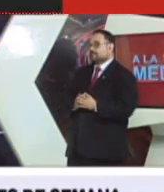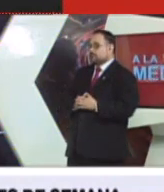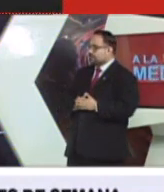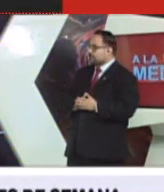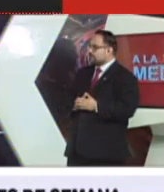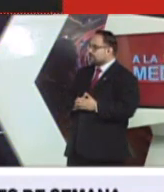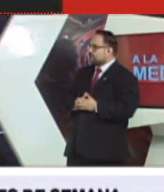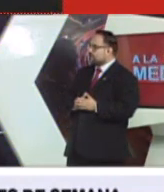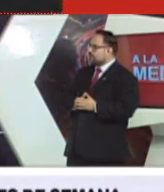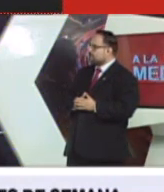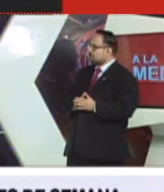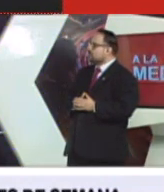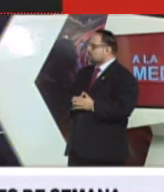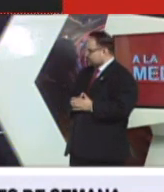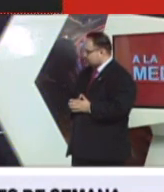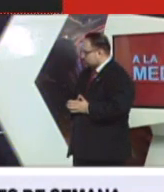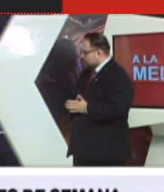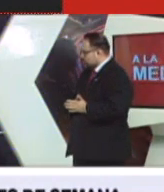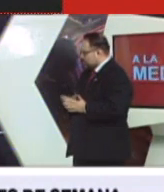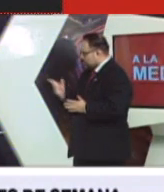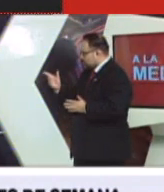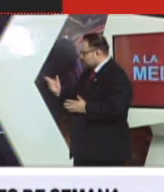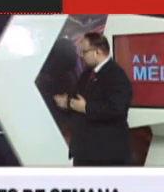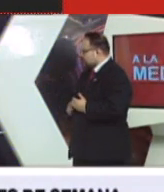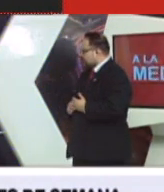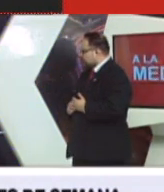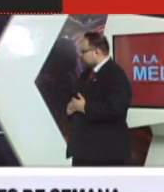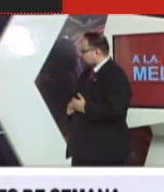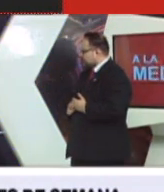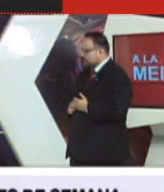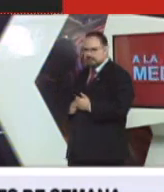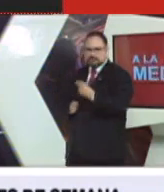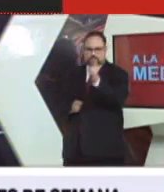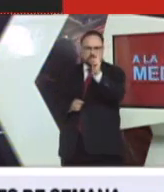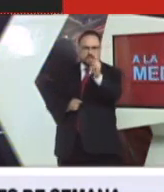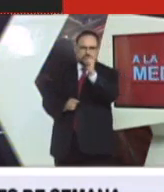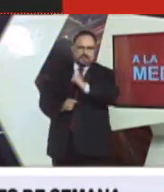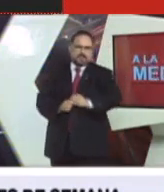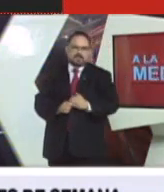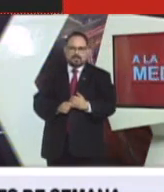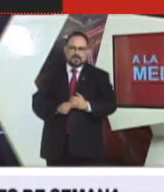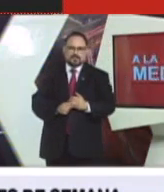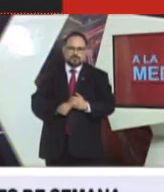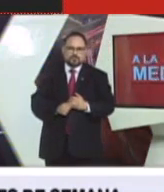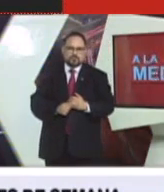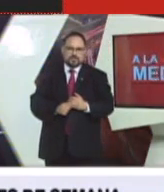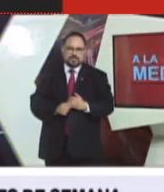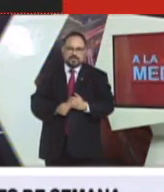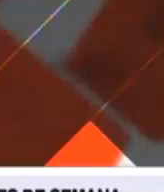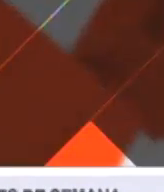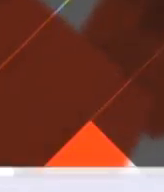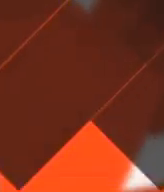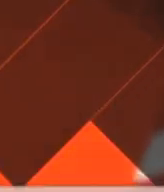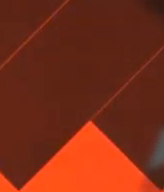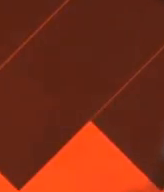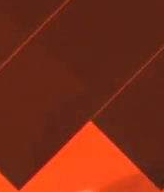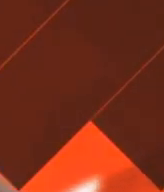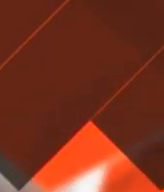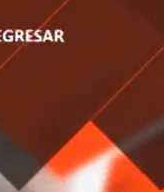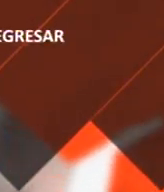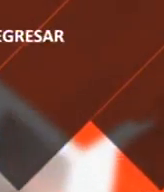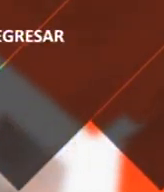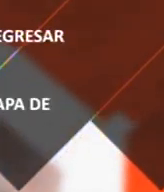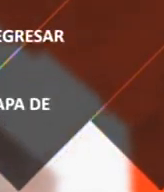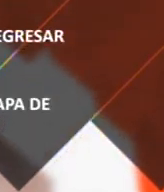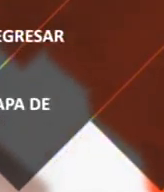llevar ese COVID-19 a casa, pues tampoco es una ganga. ¿Me permites compartir más datos para que el análisis suyo en casa, ya sea